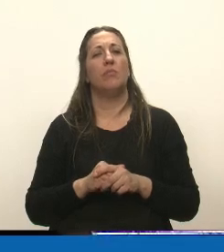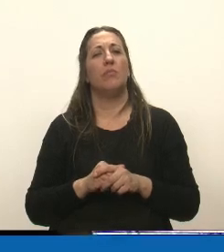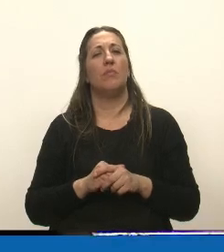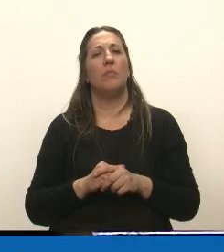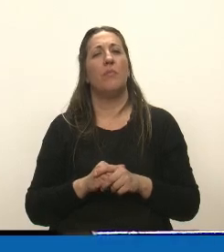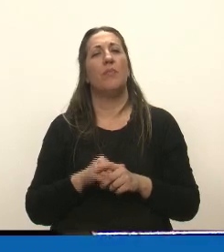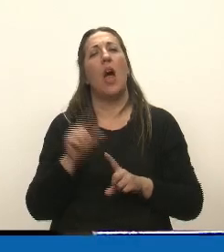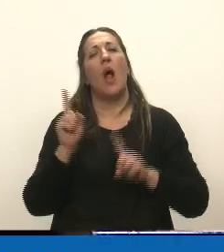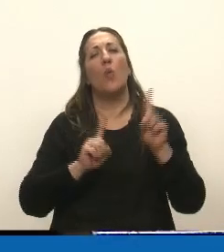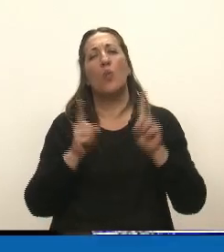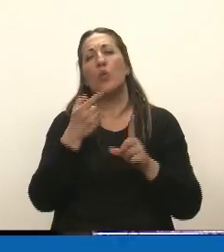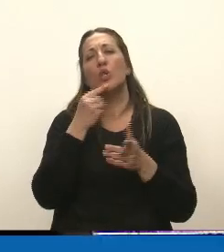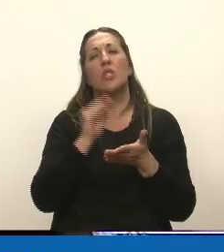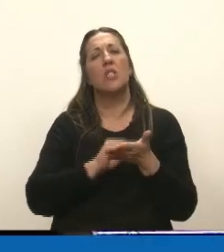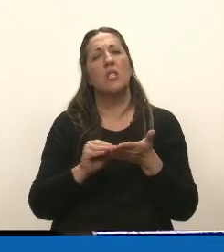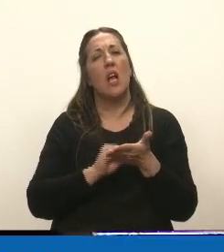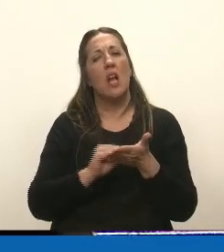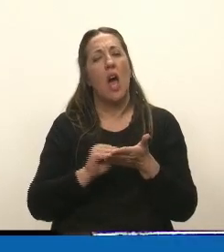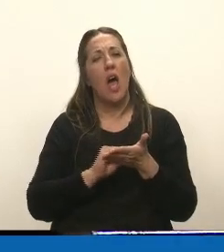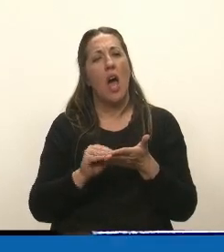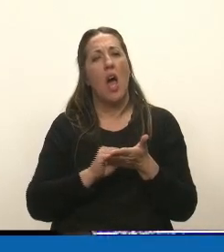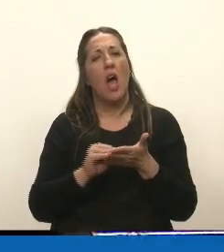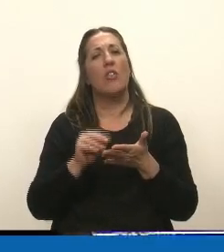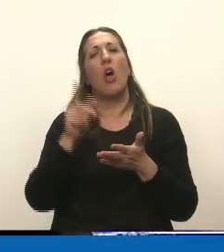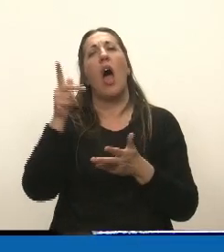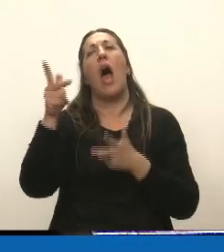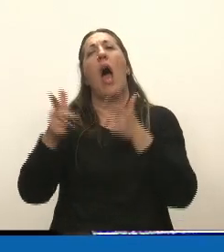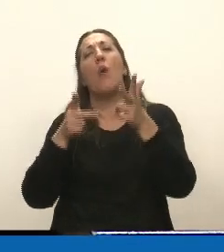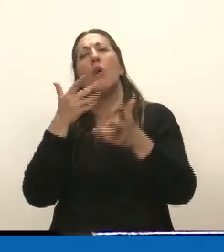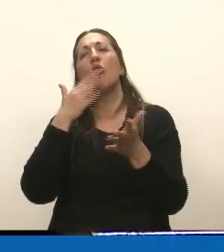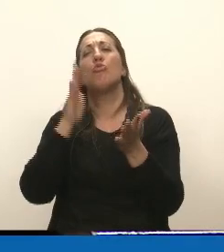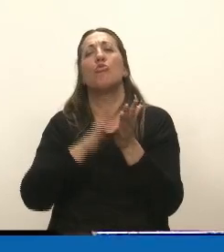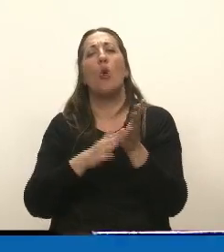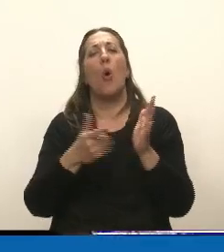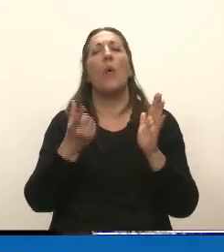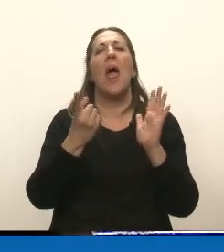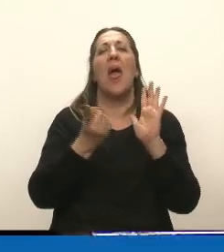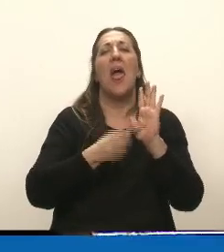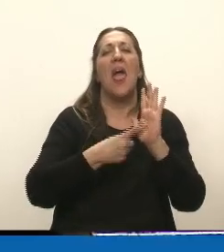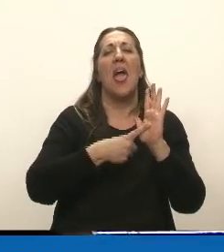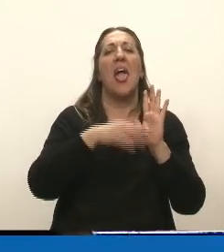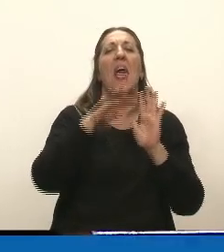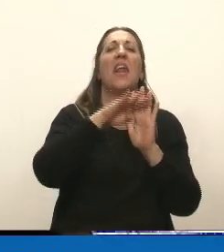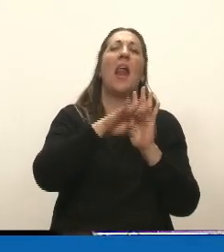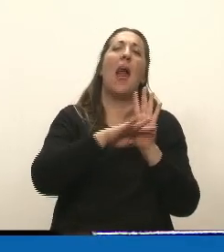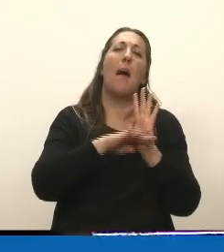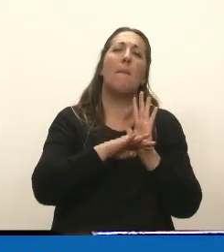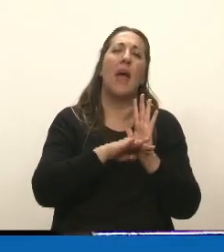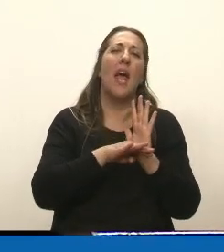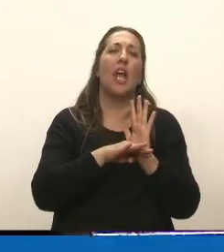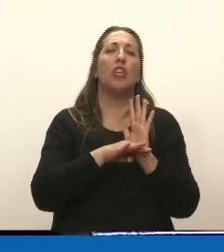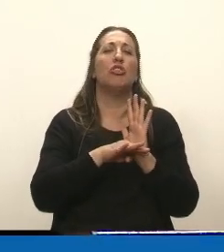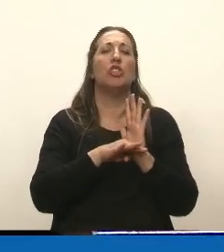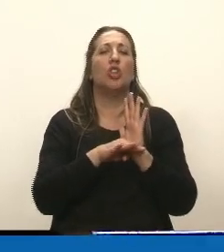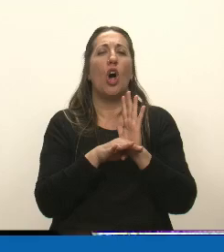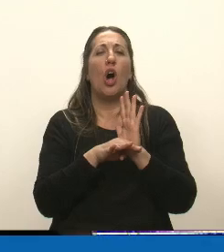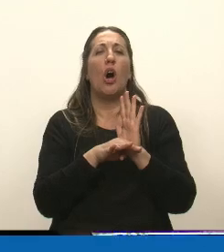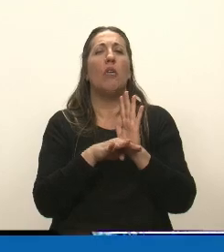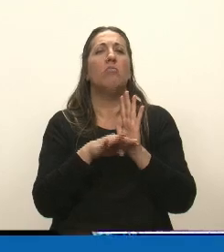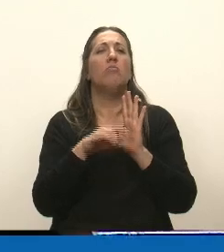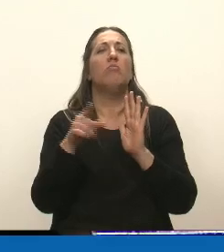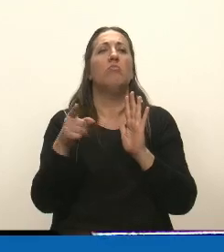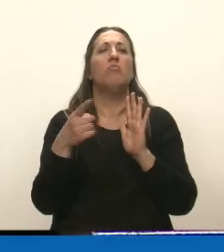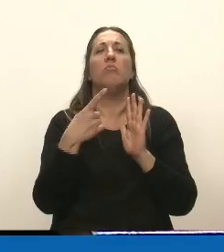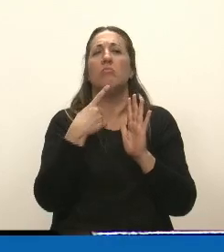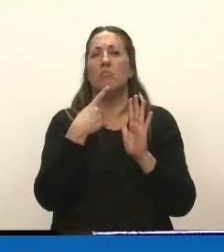algunos senadores hicieron alusión al reglamento porque hasta populistas me llamaron a un